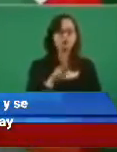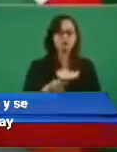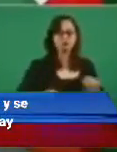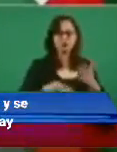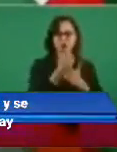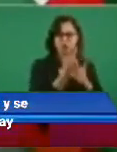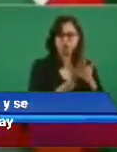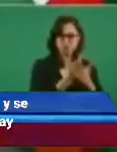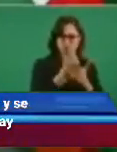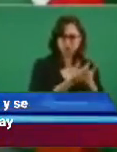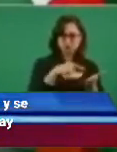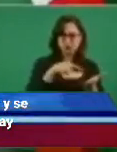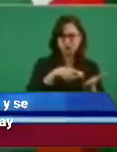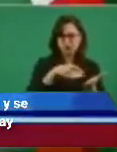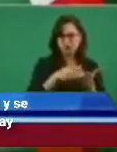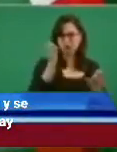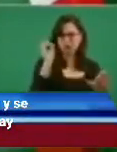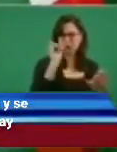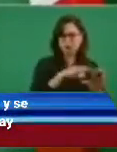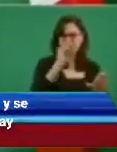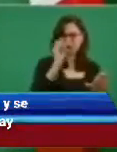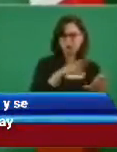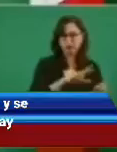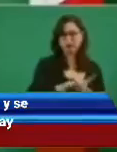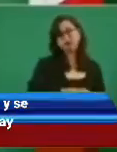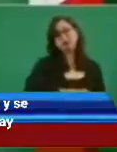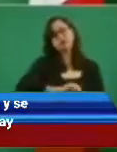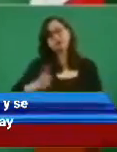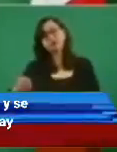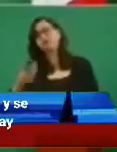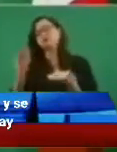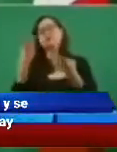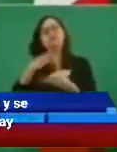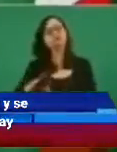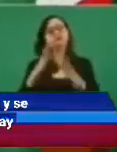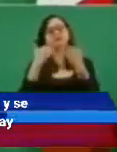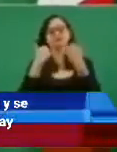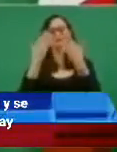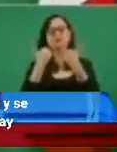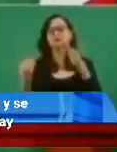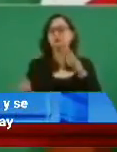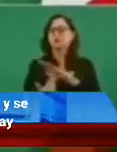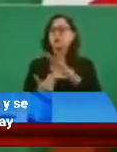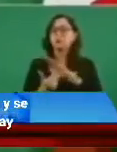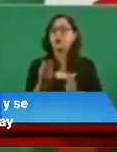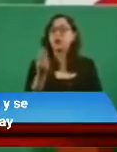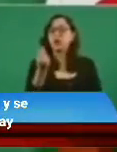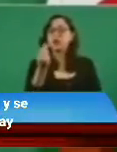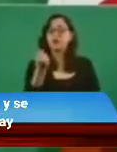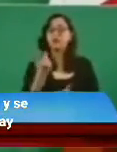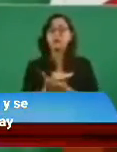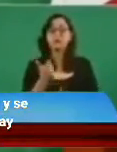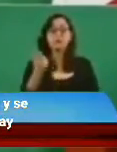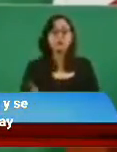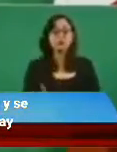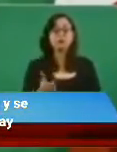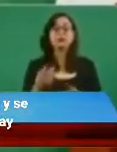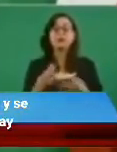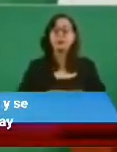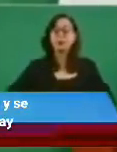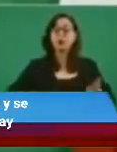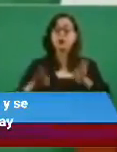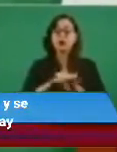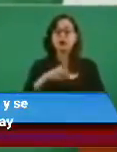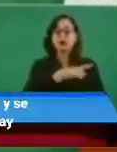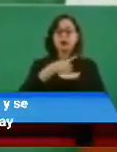otorgando 23.7 millones de pesos en pensiones para el bienestar. El secretario del Bienestar recordó que a partir del 15 de